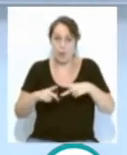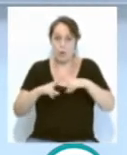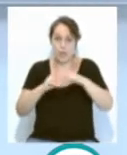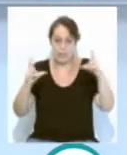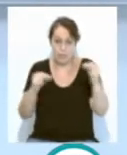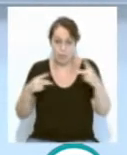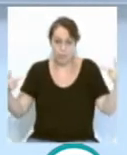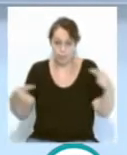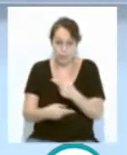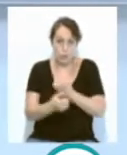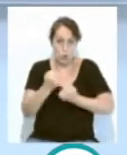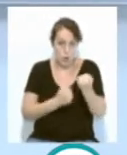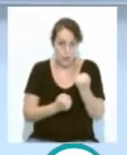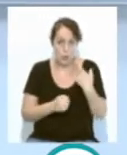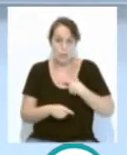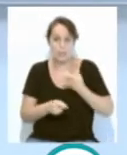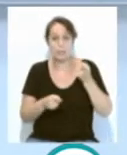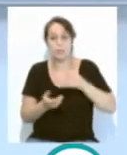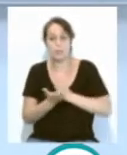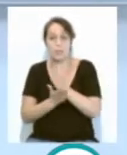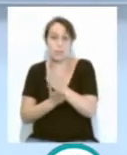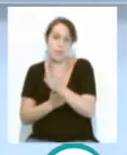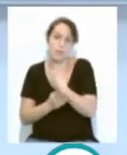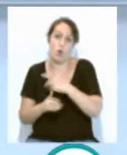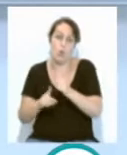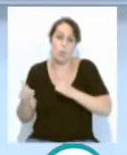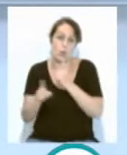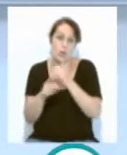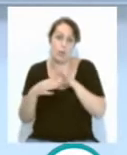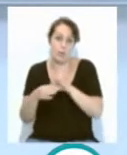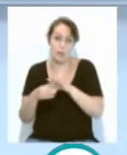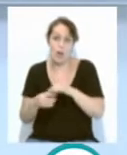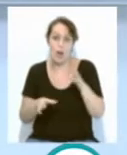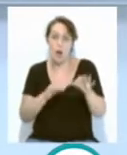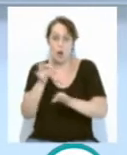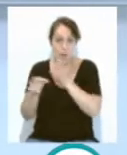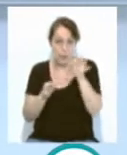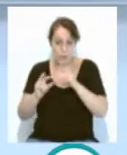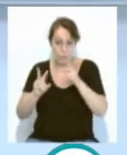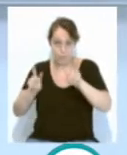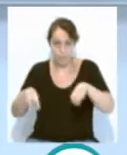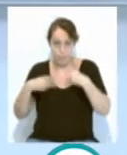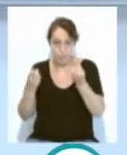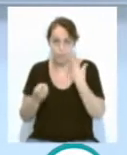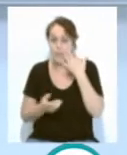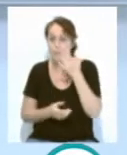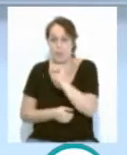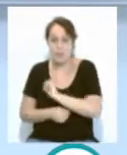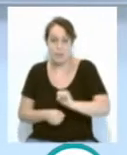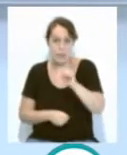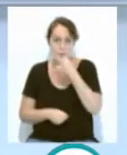universidad y, entre otras, a mociones de la posición relativas a la reorganización del plan de playas y a la limpieza viaria.